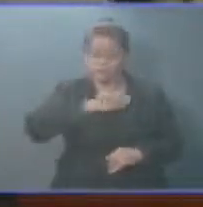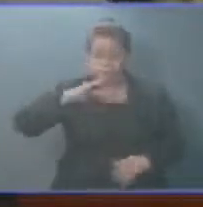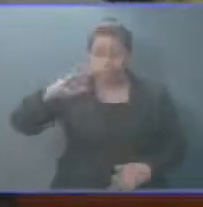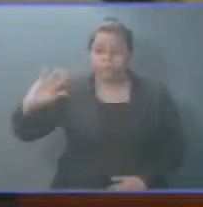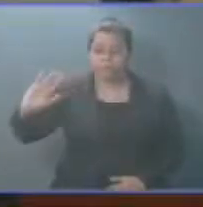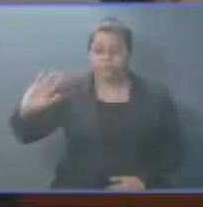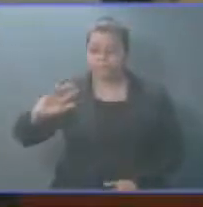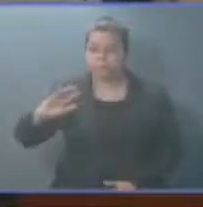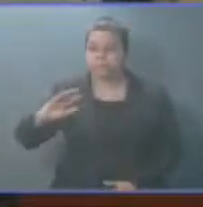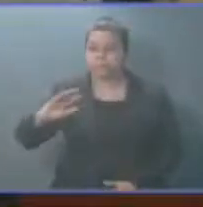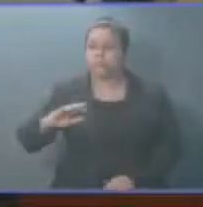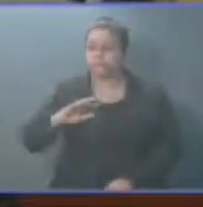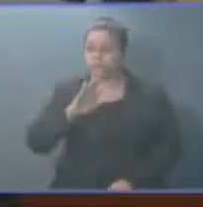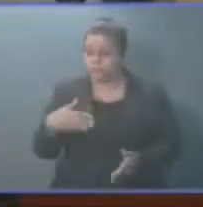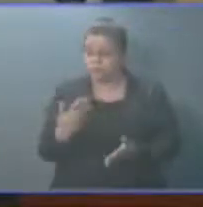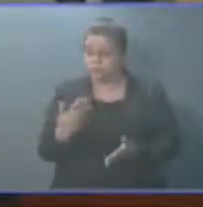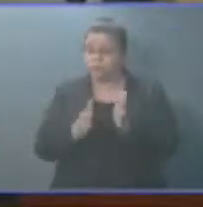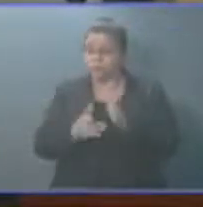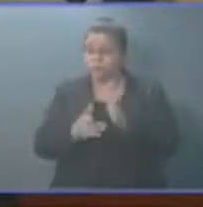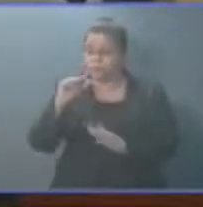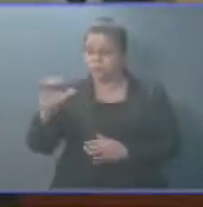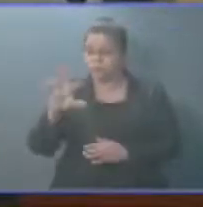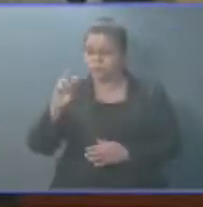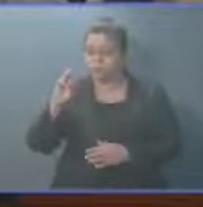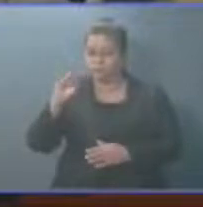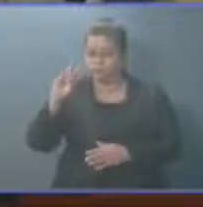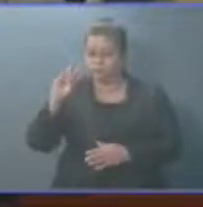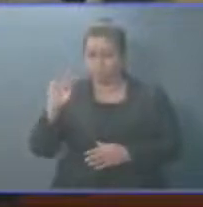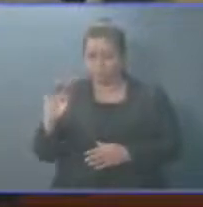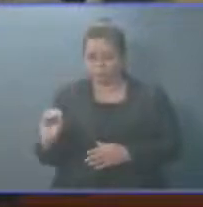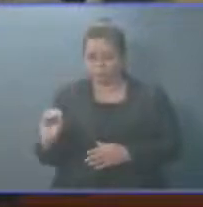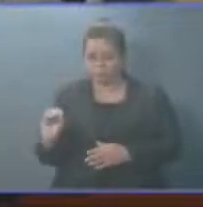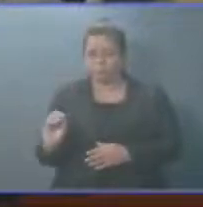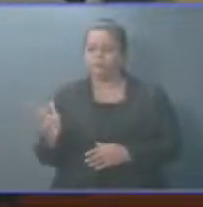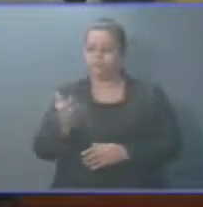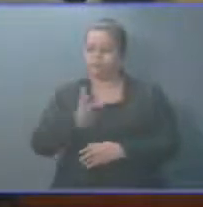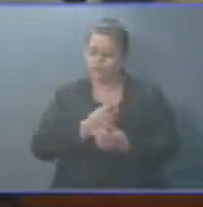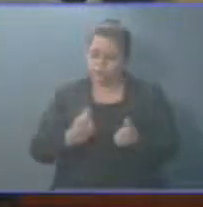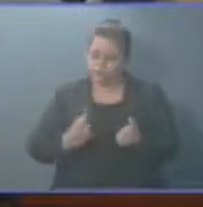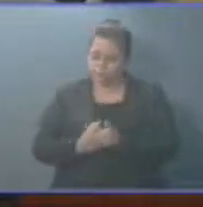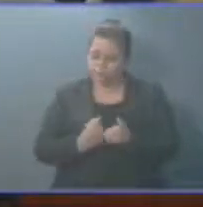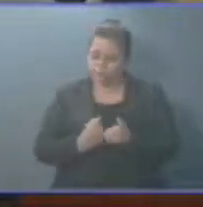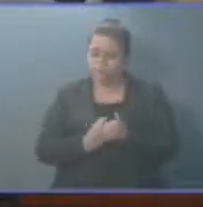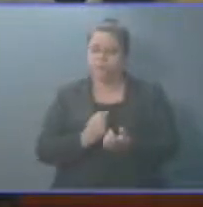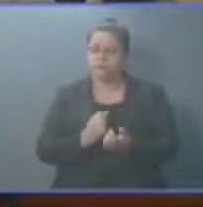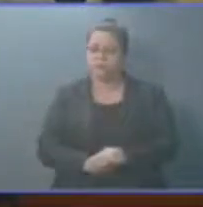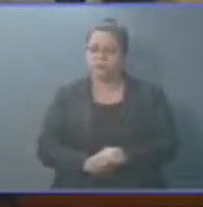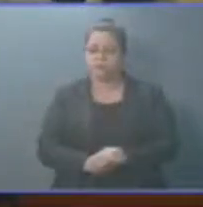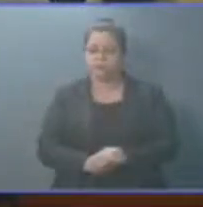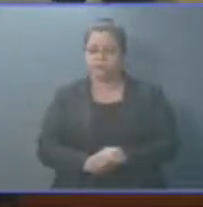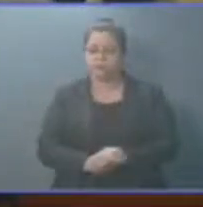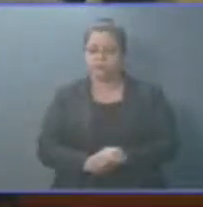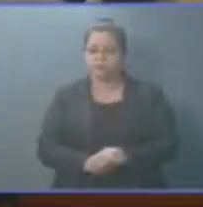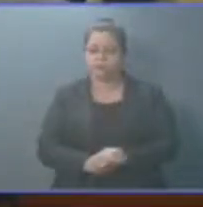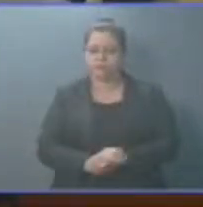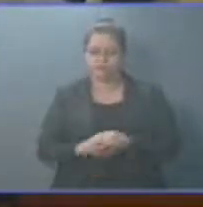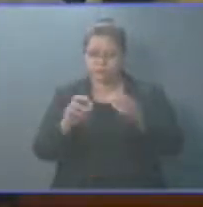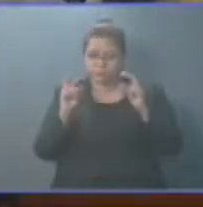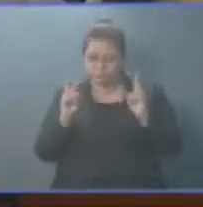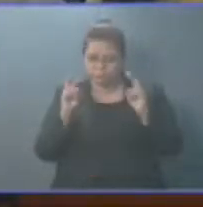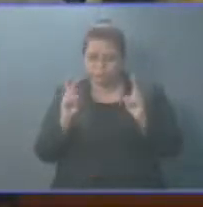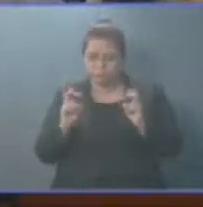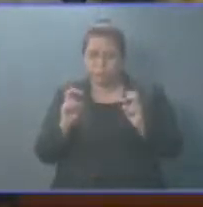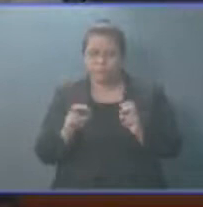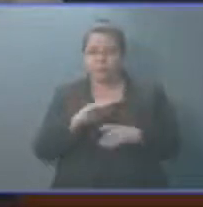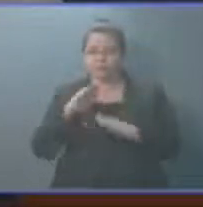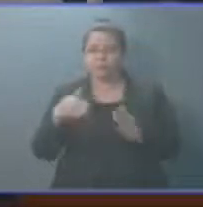tiene justamente con la institución como Fomilenio. Le estamos apoyando por supuesto el tema de la